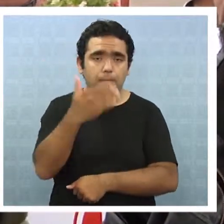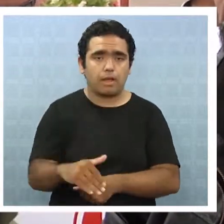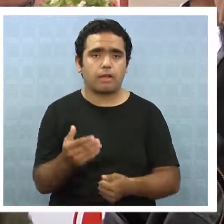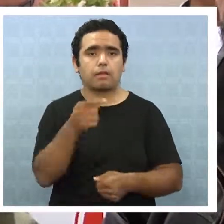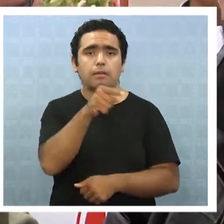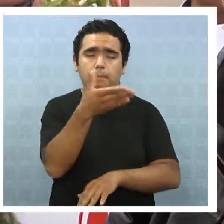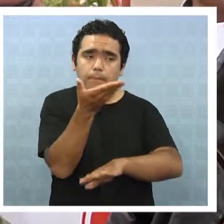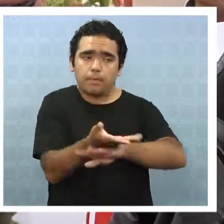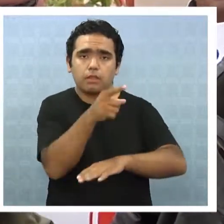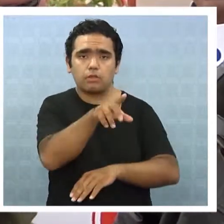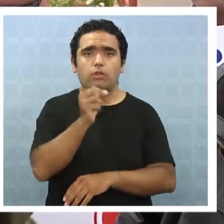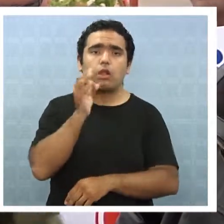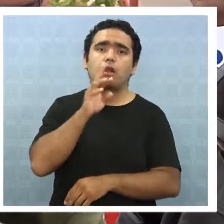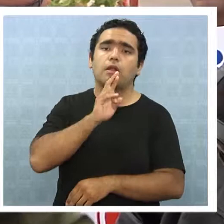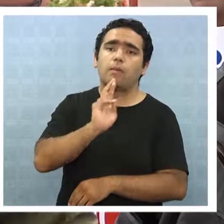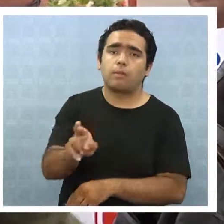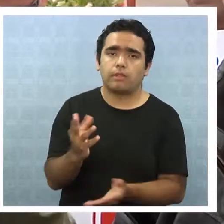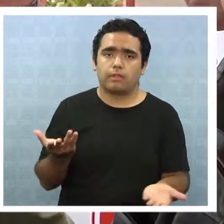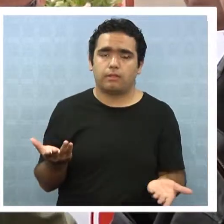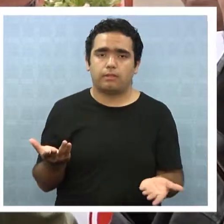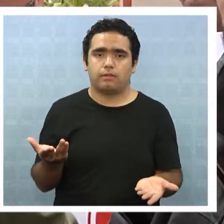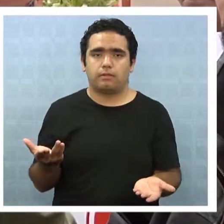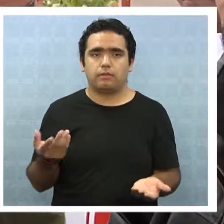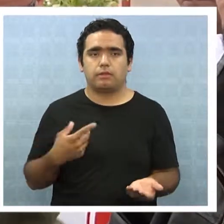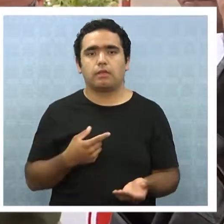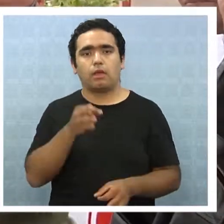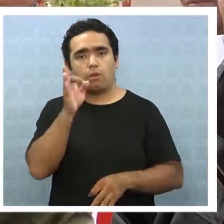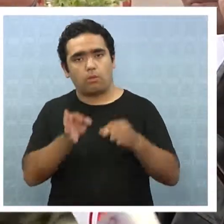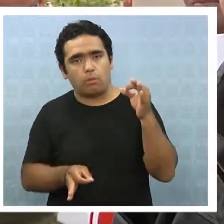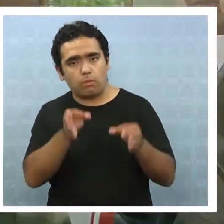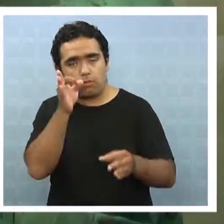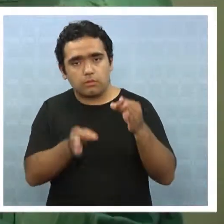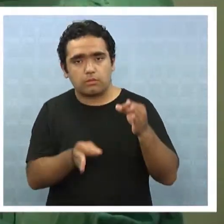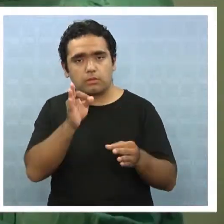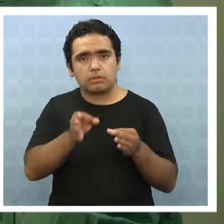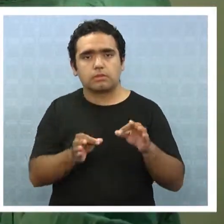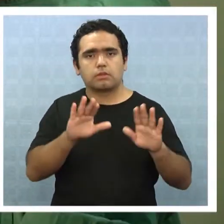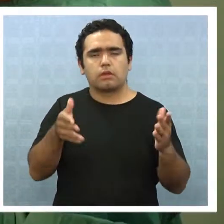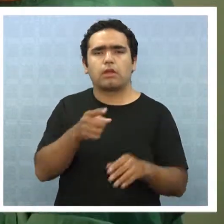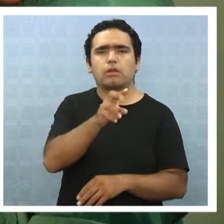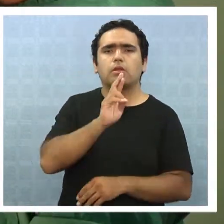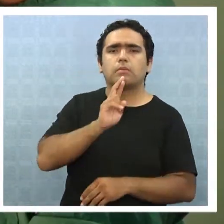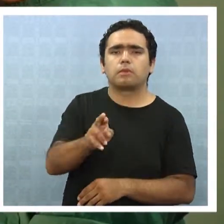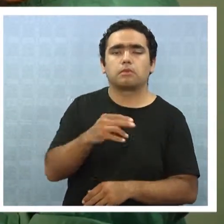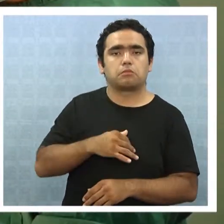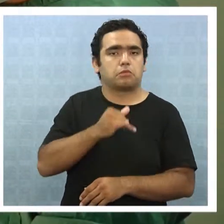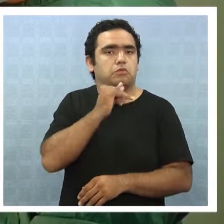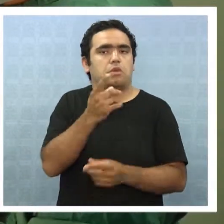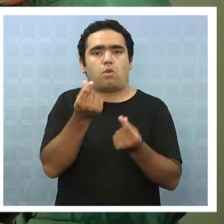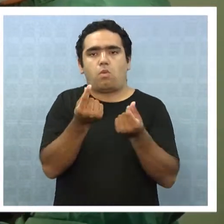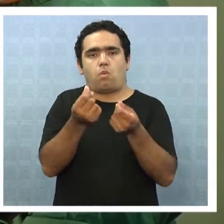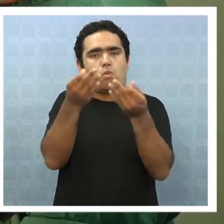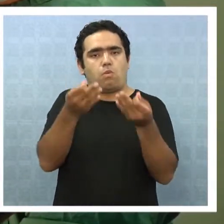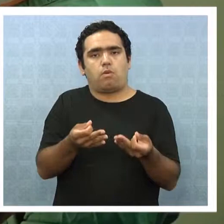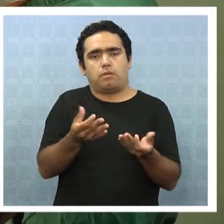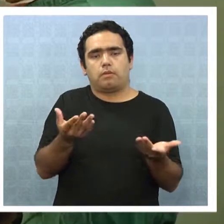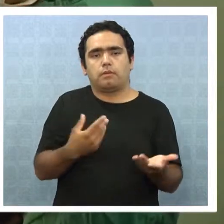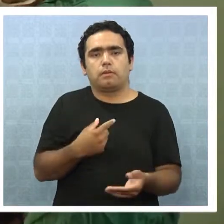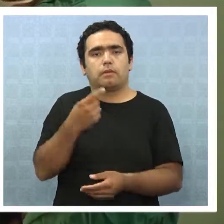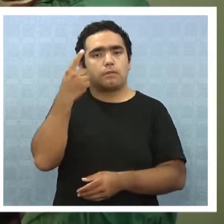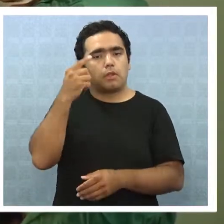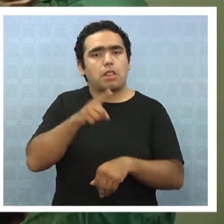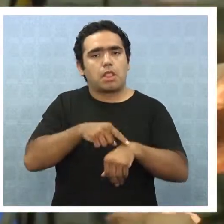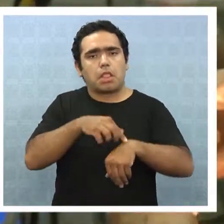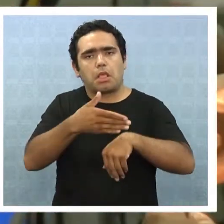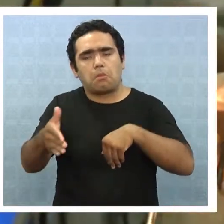hizo mal y le está pidiendo que ellos respondan. Ahora, el juicio de cuenta que ellos van a tener que responder, no sé cuánto, pero eso tiene